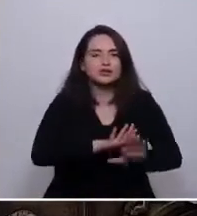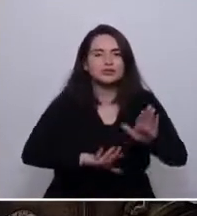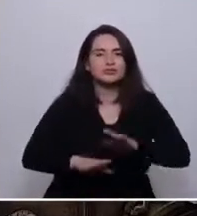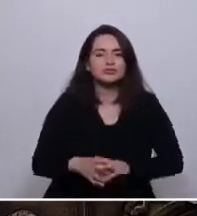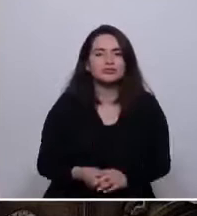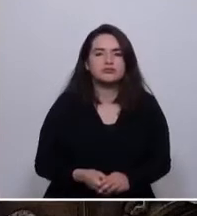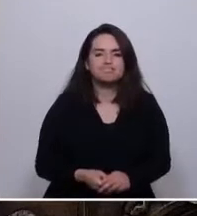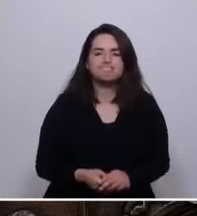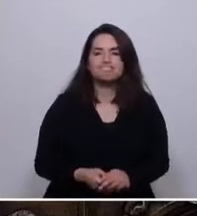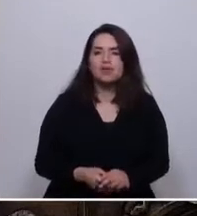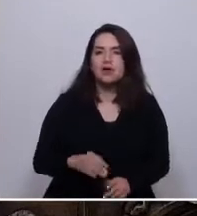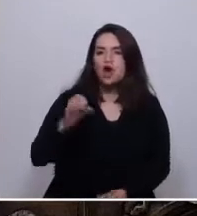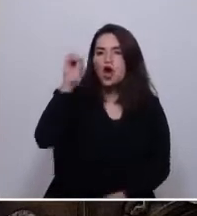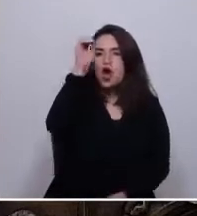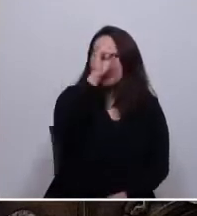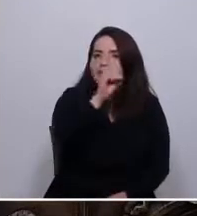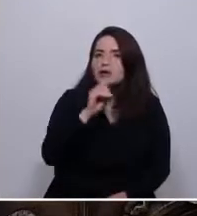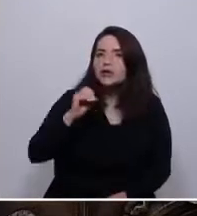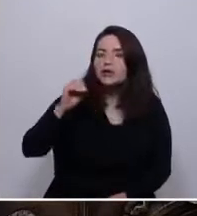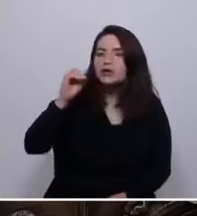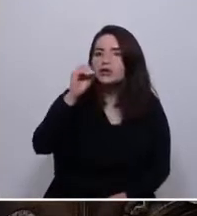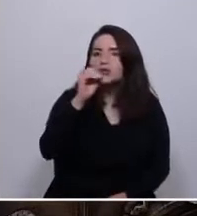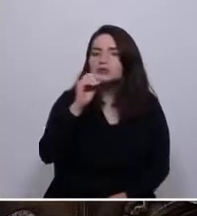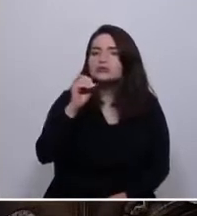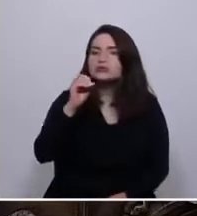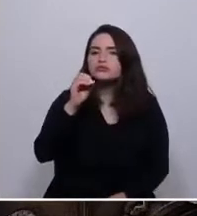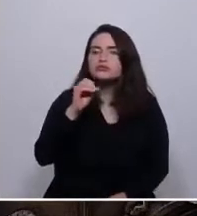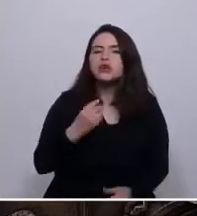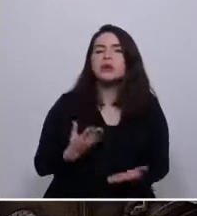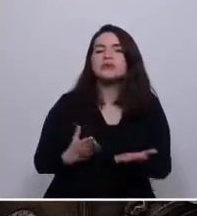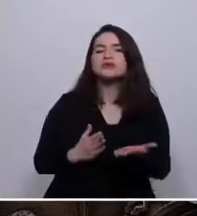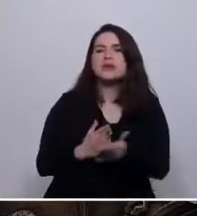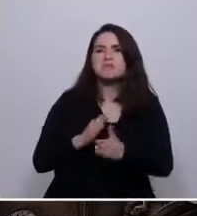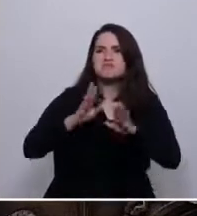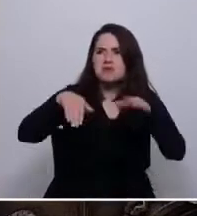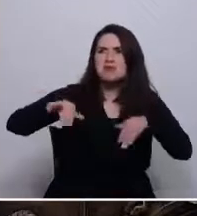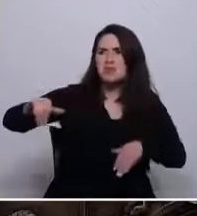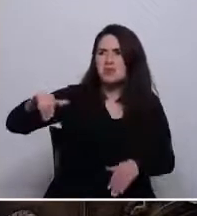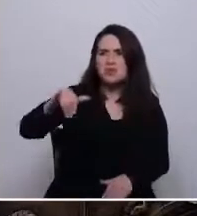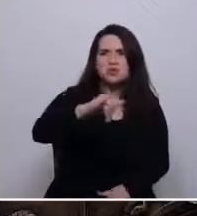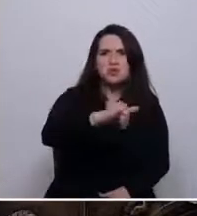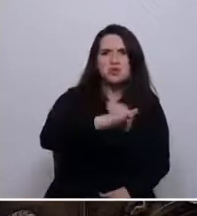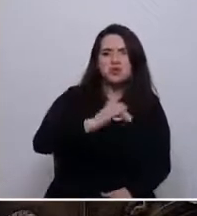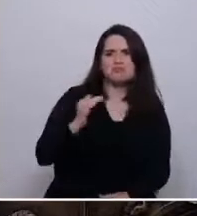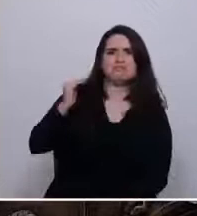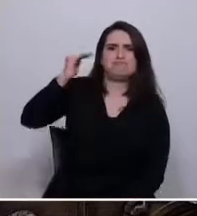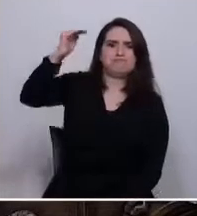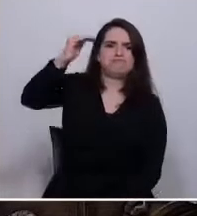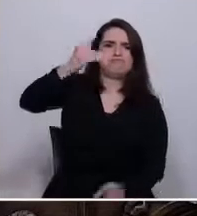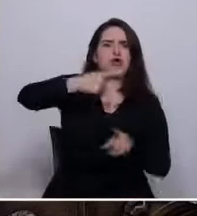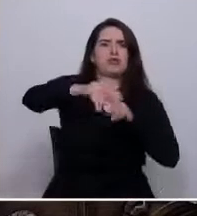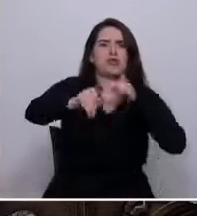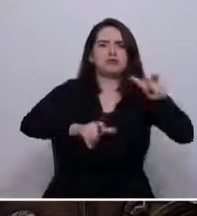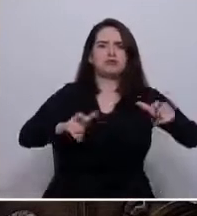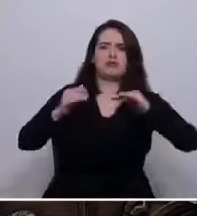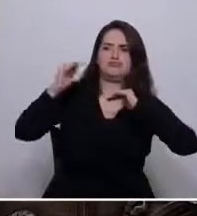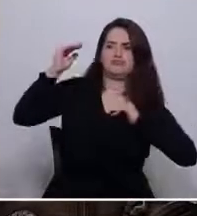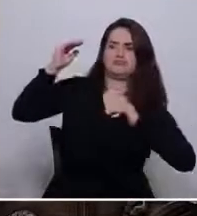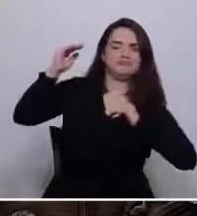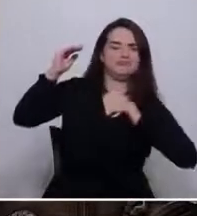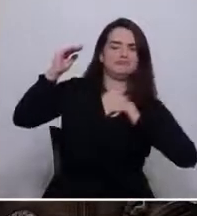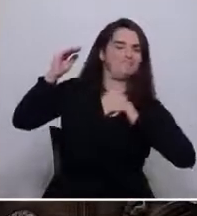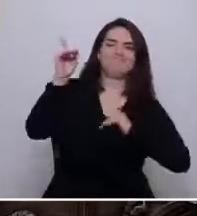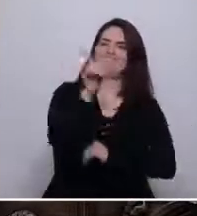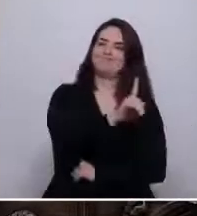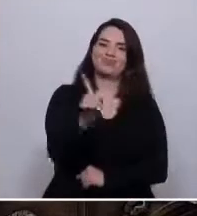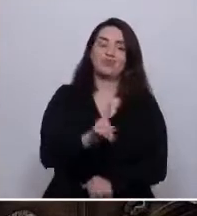punto de vista se transforme en hegemónico y domine sobre los demás, para lo cual tenemos un doble deber,